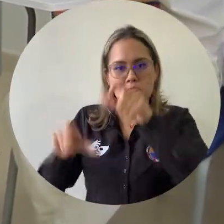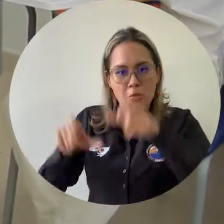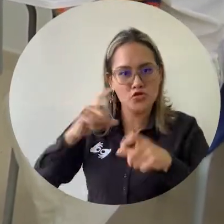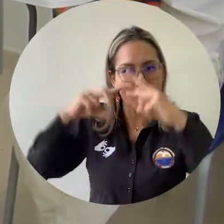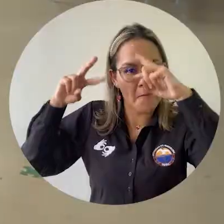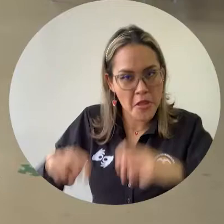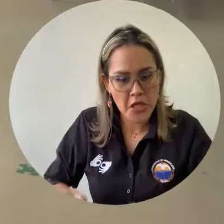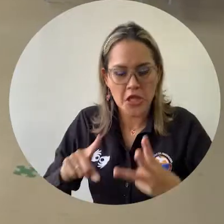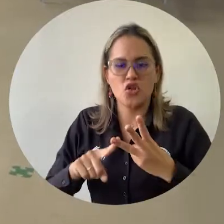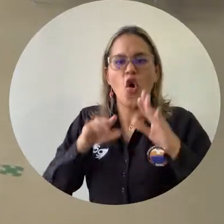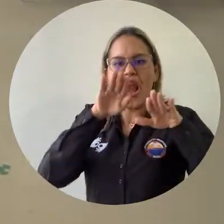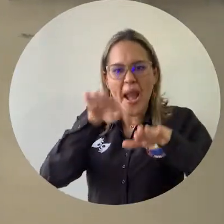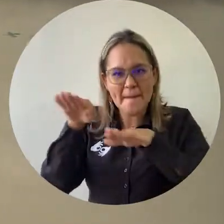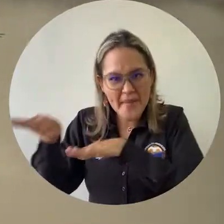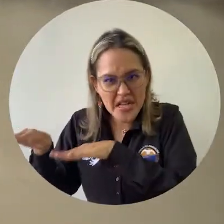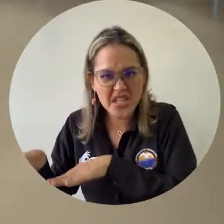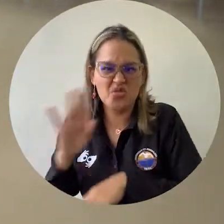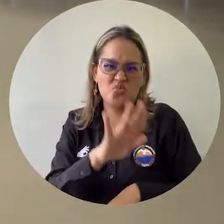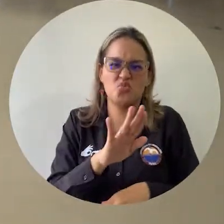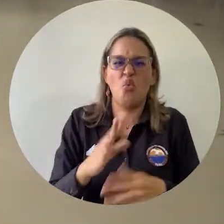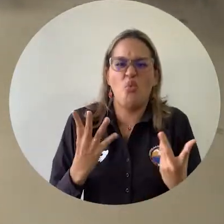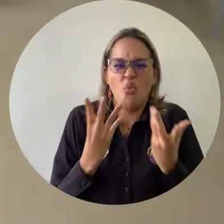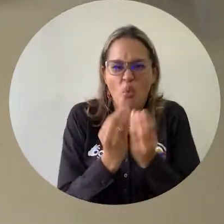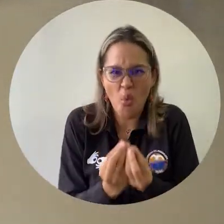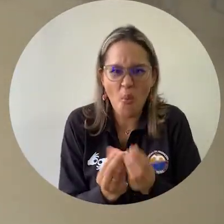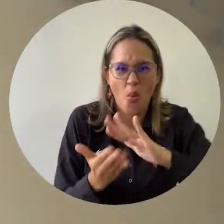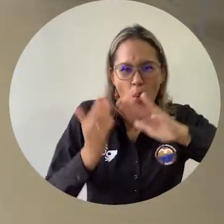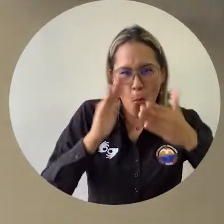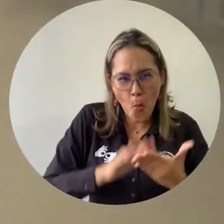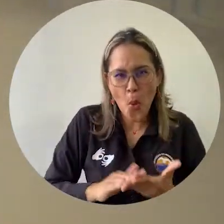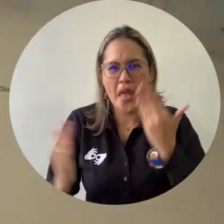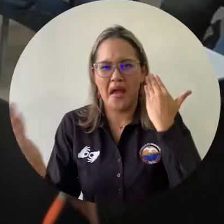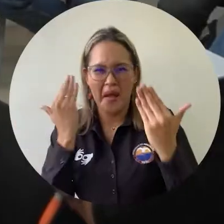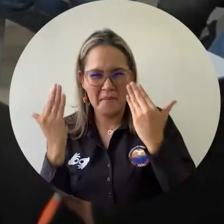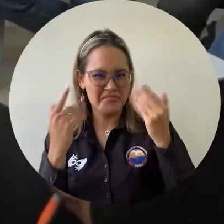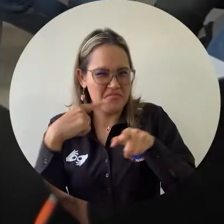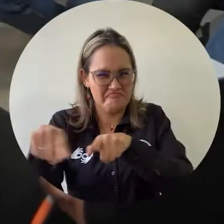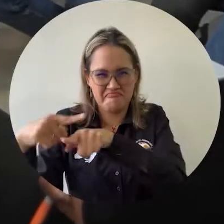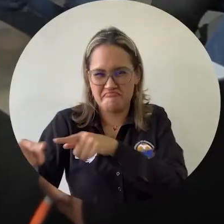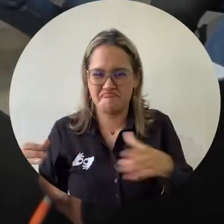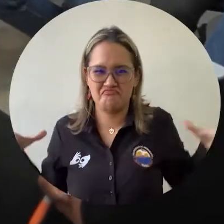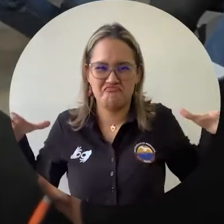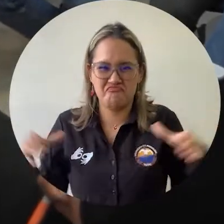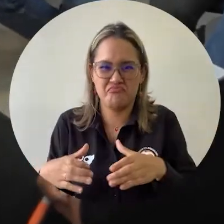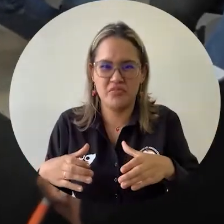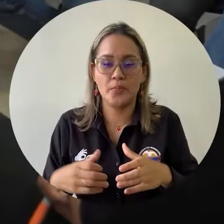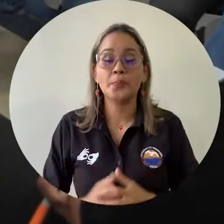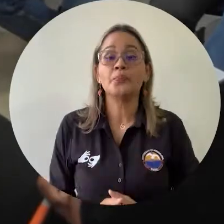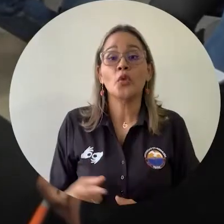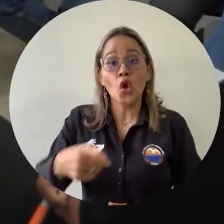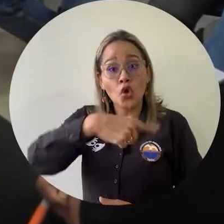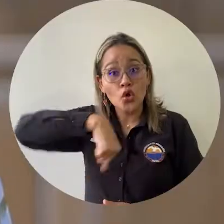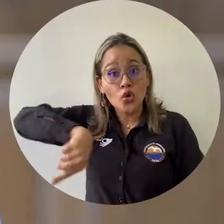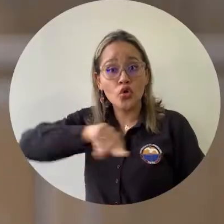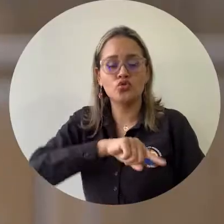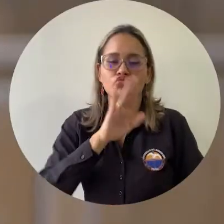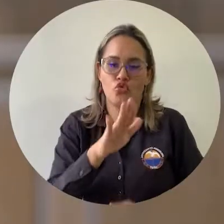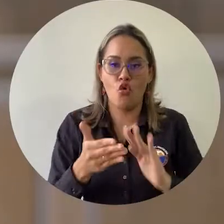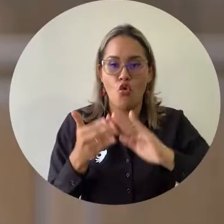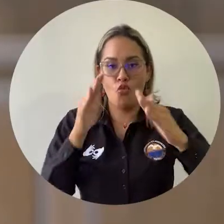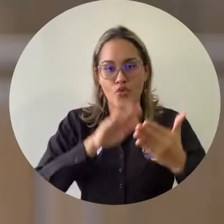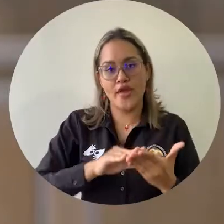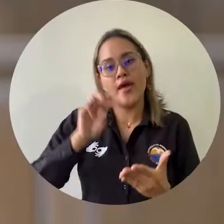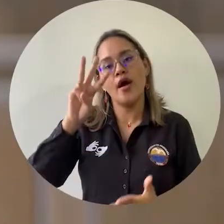investigadores, representantes de distintas instituciones y de comunidades étnicas y campesinas de la región Caribe. Como